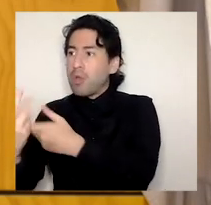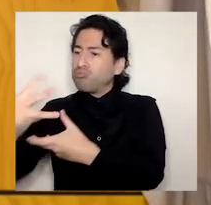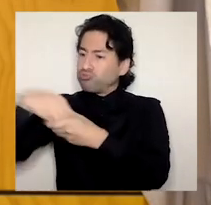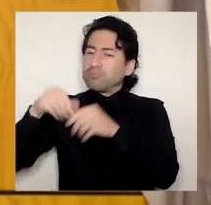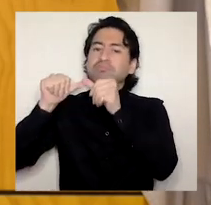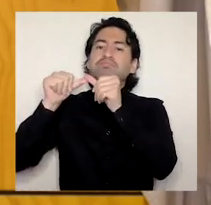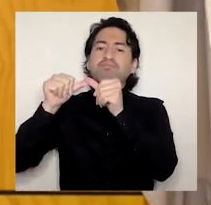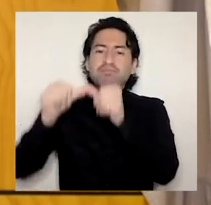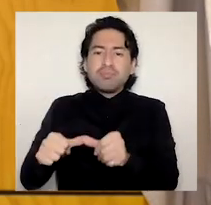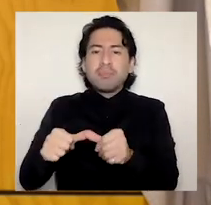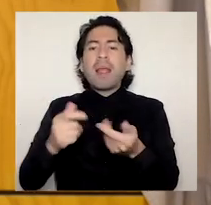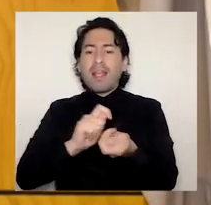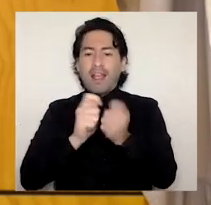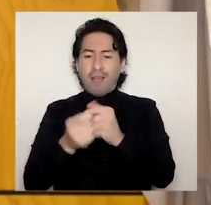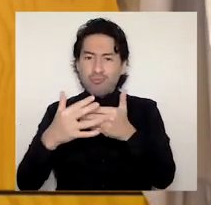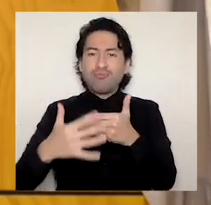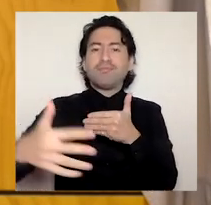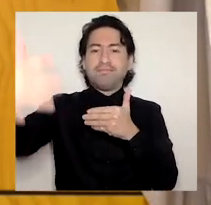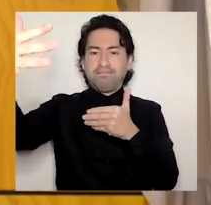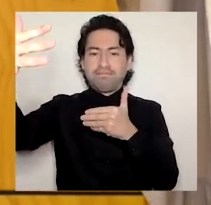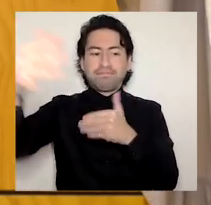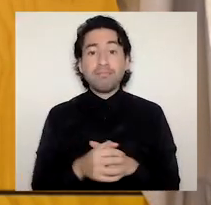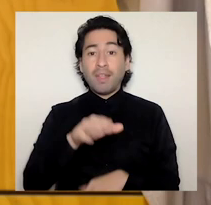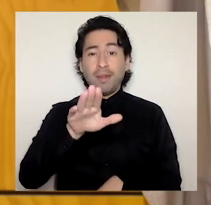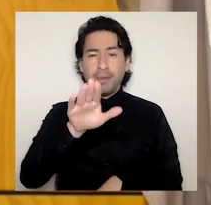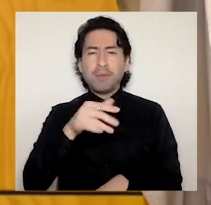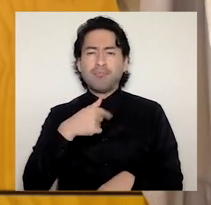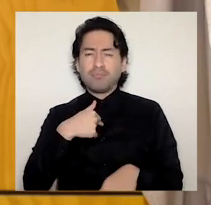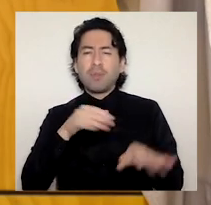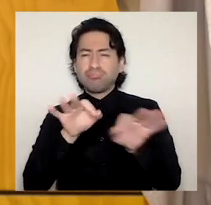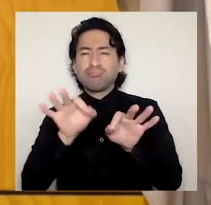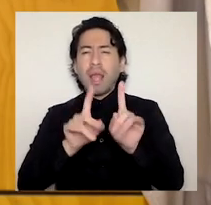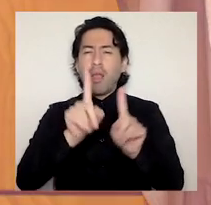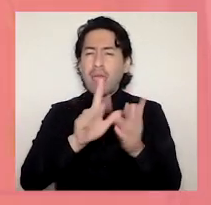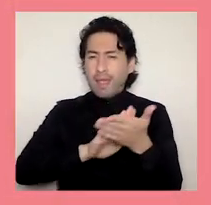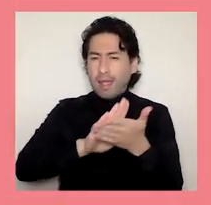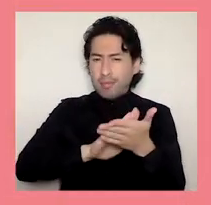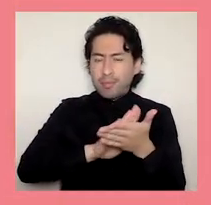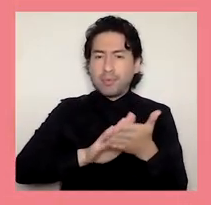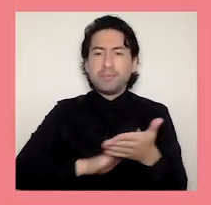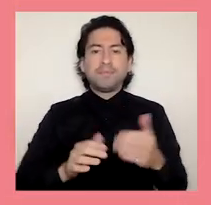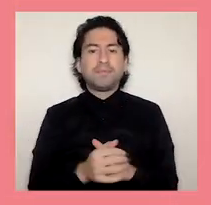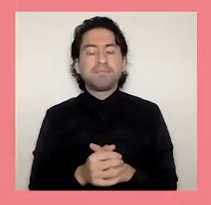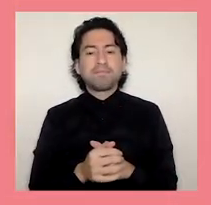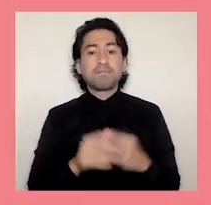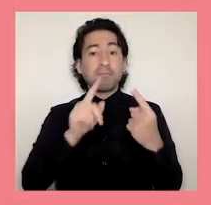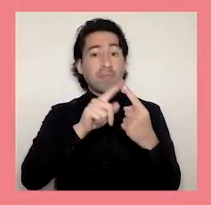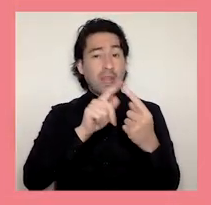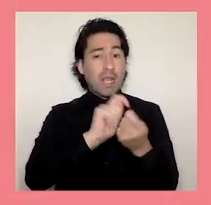experiencia universitaria cotidiana. Déjenme detenerme en algunos ejemplos. La primera